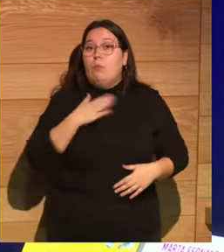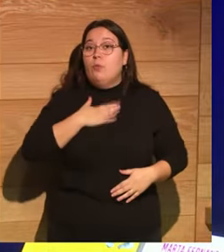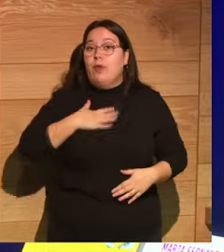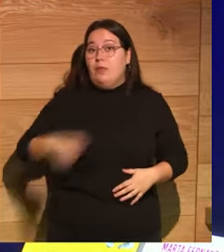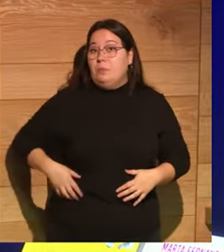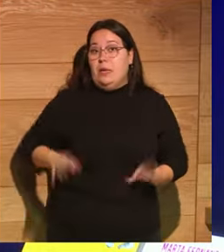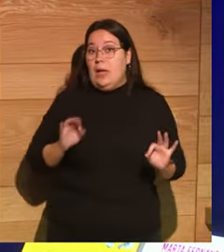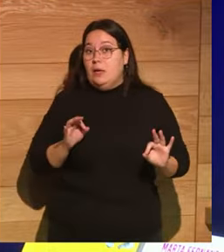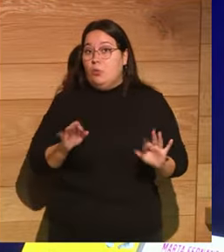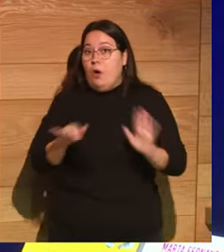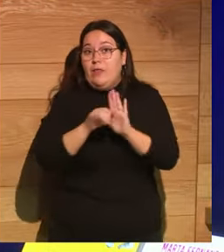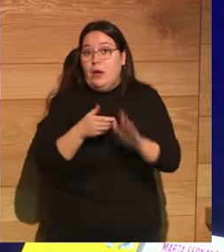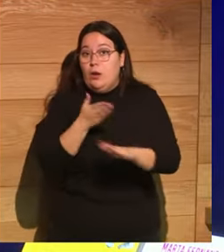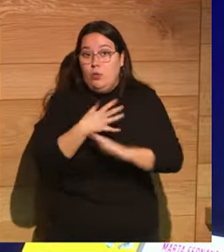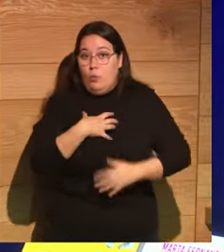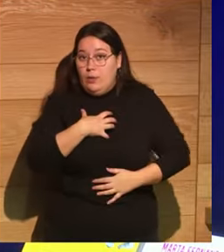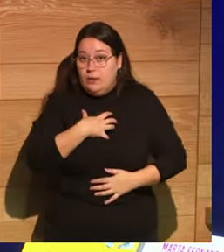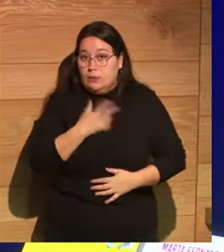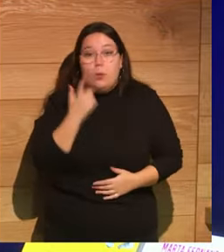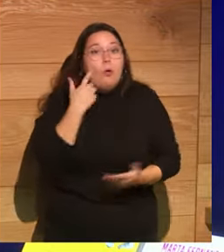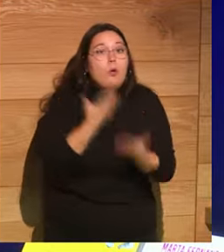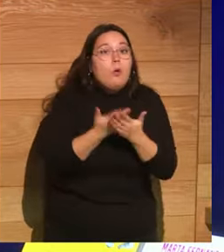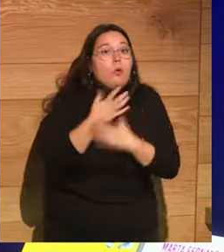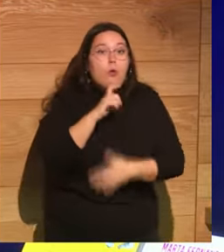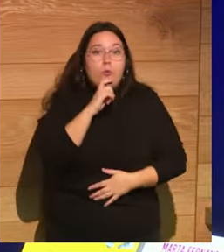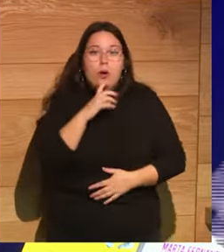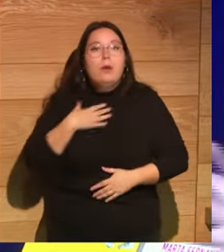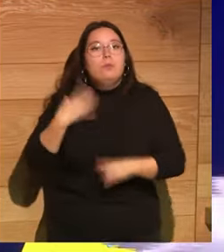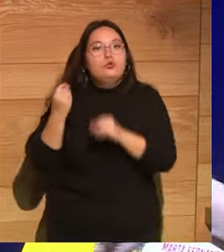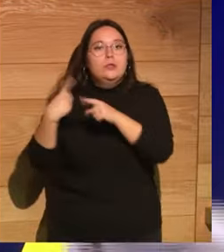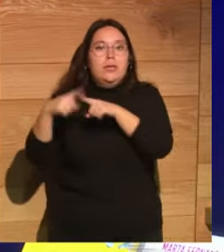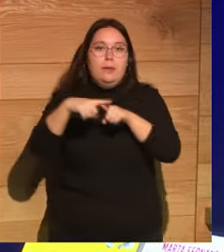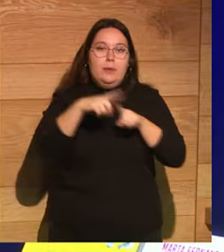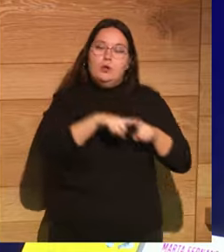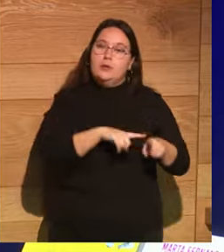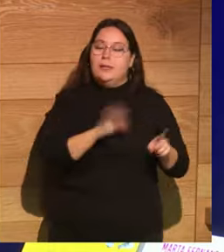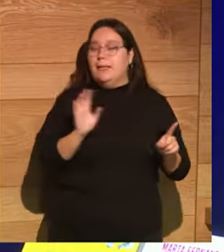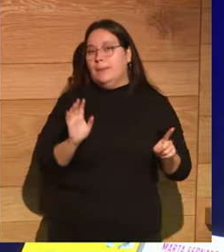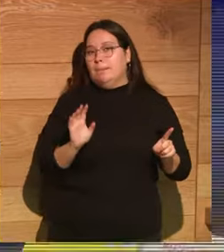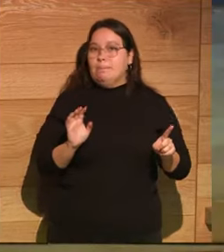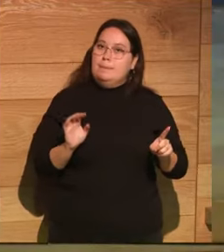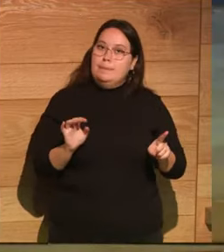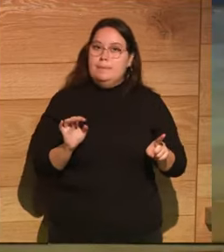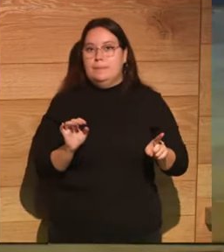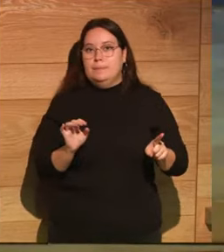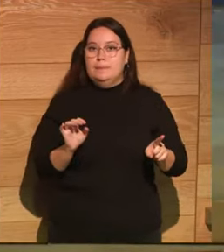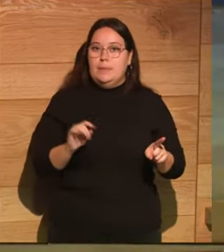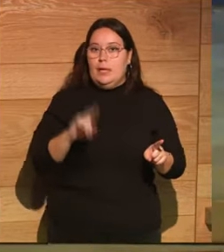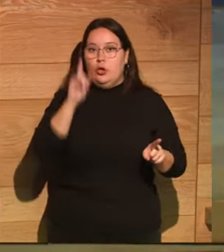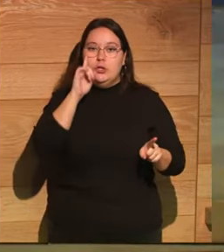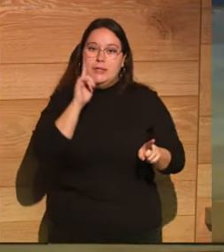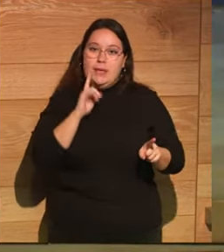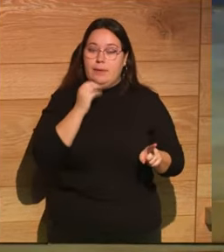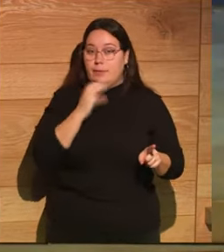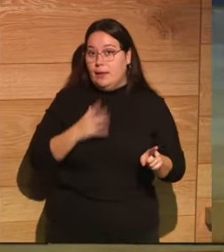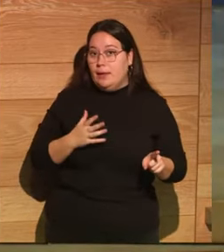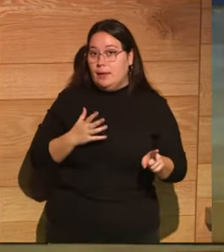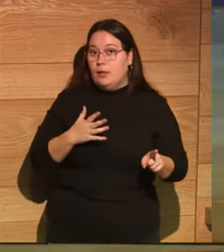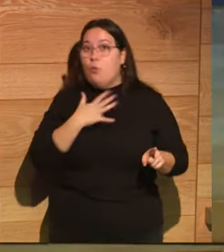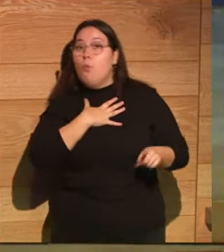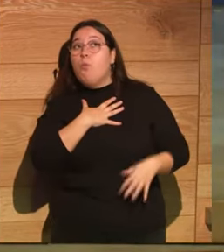acercarse nadie. Entonces, ¿cómo lo vas a comprobar? Realmente hay muchos elementos que nos llevan a, bueno, ponerle por lo menos un